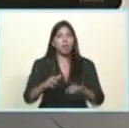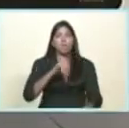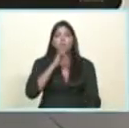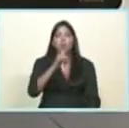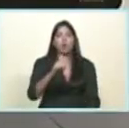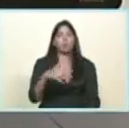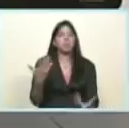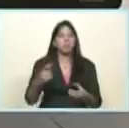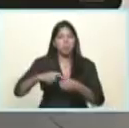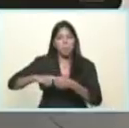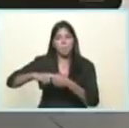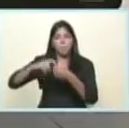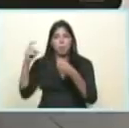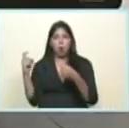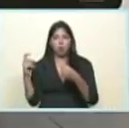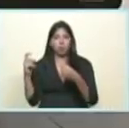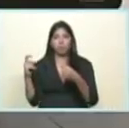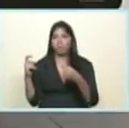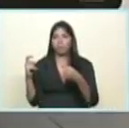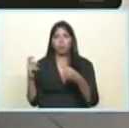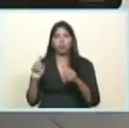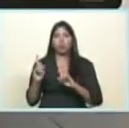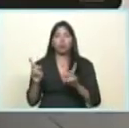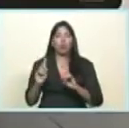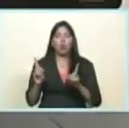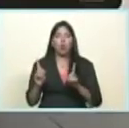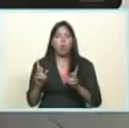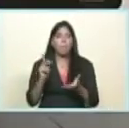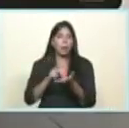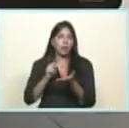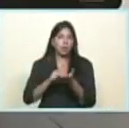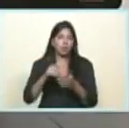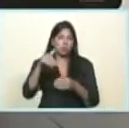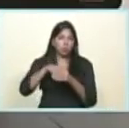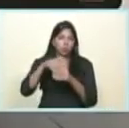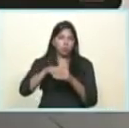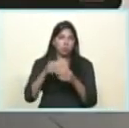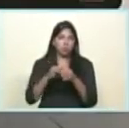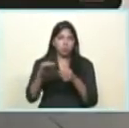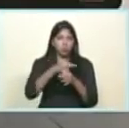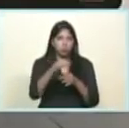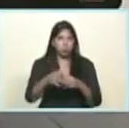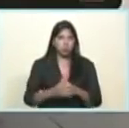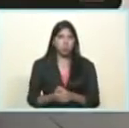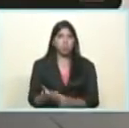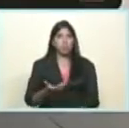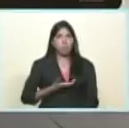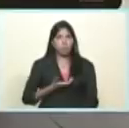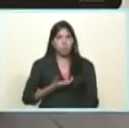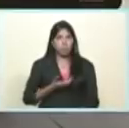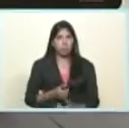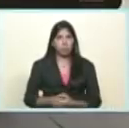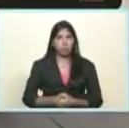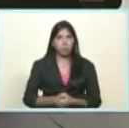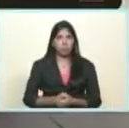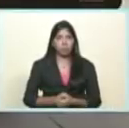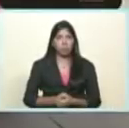del proceso electoral del proceso político democrático